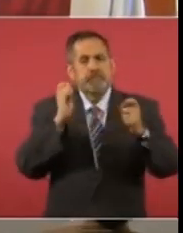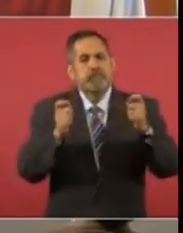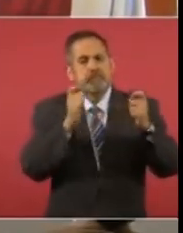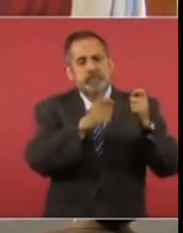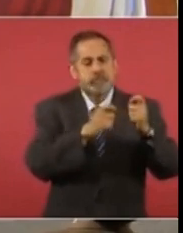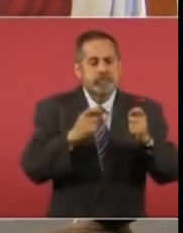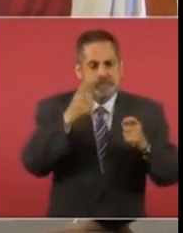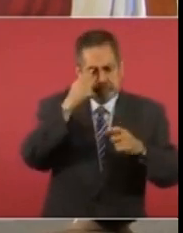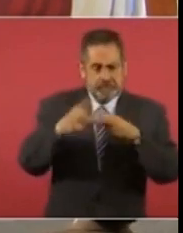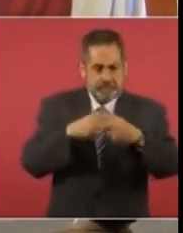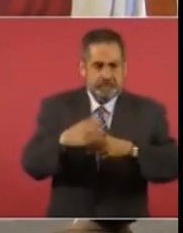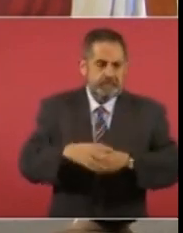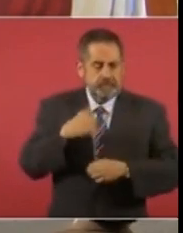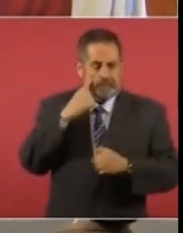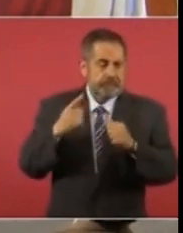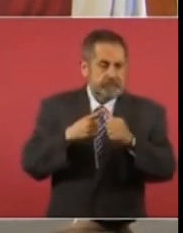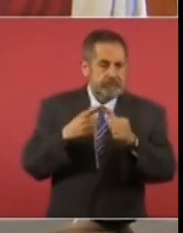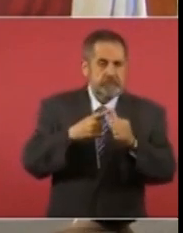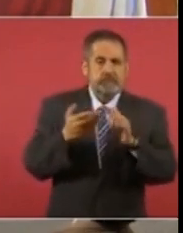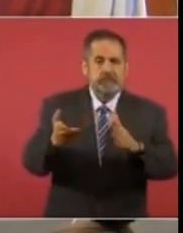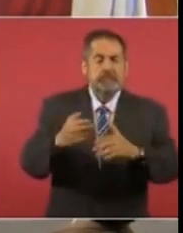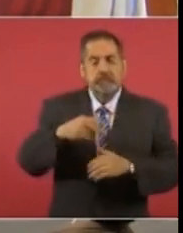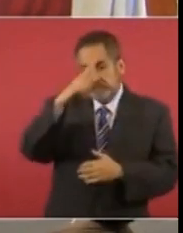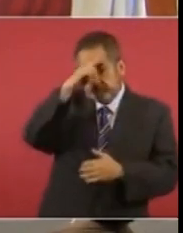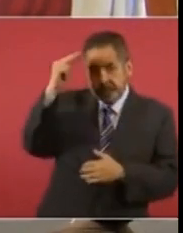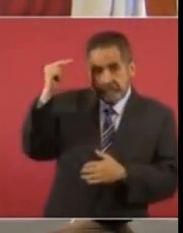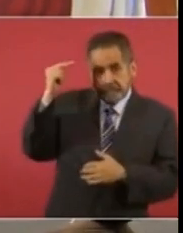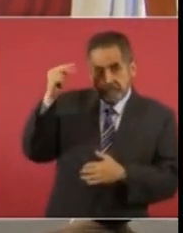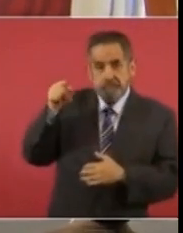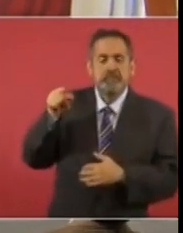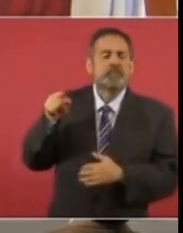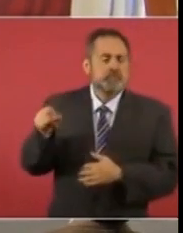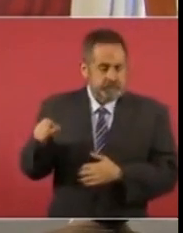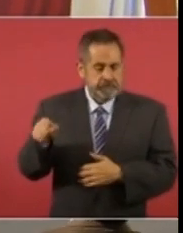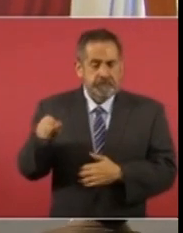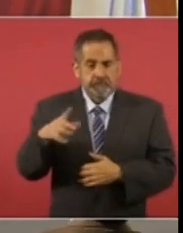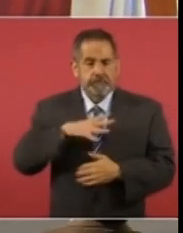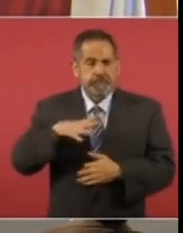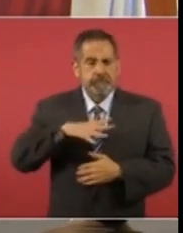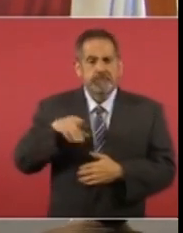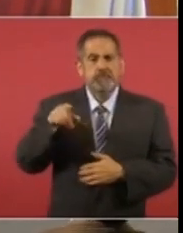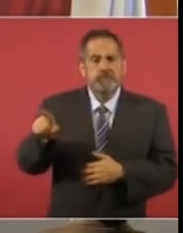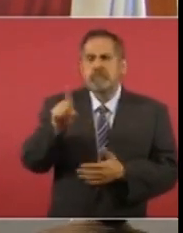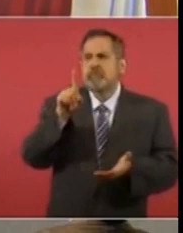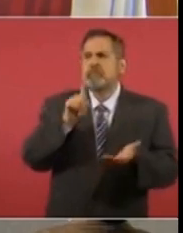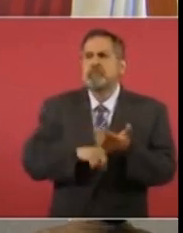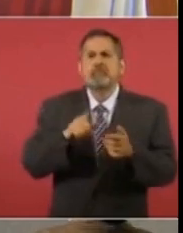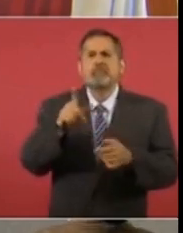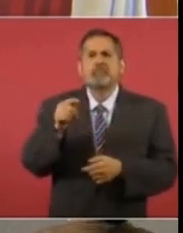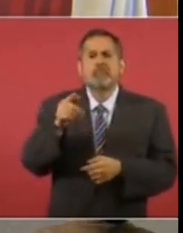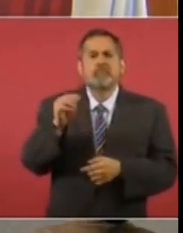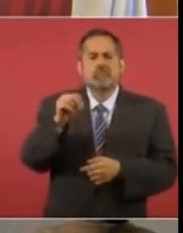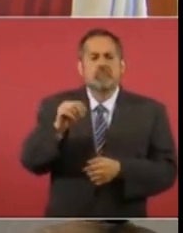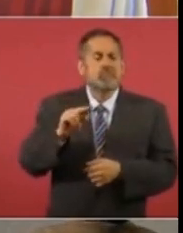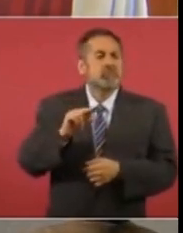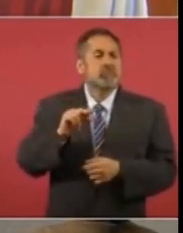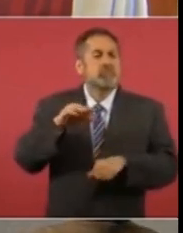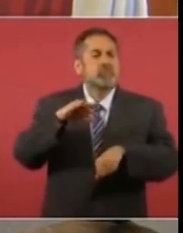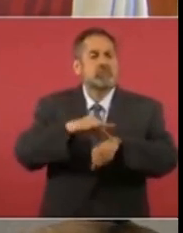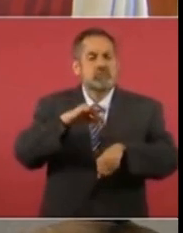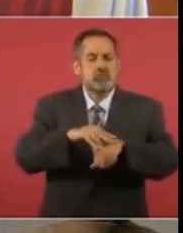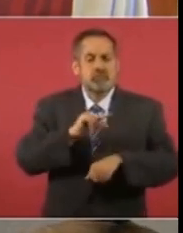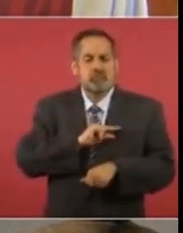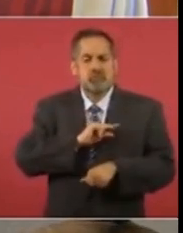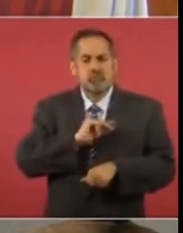mencionar que Tlaxcala fue uno de los primeros estados en firmar el convenio para la implementación de este sistema que beneficiará a la población que no cuenta con